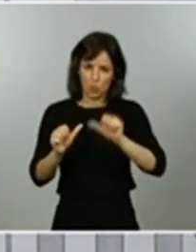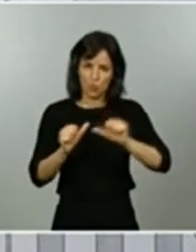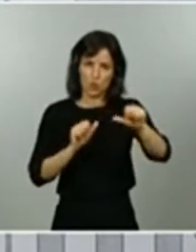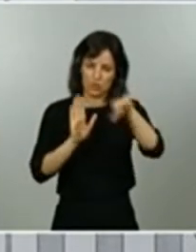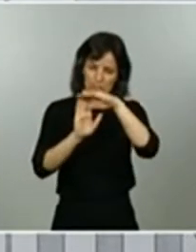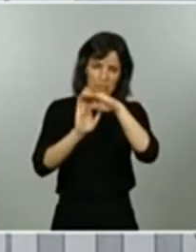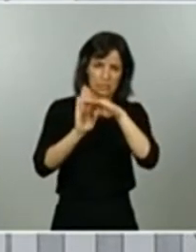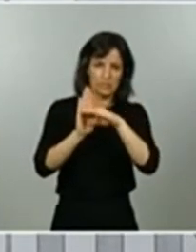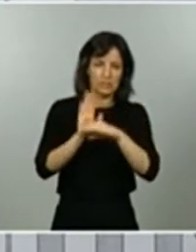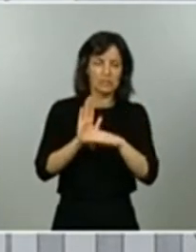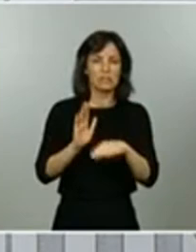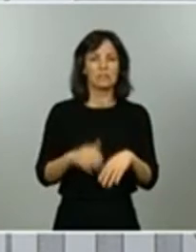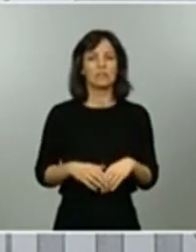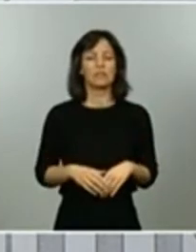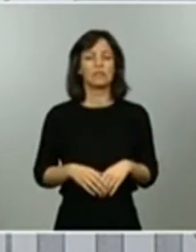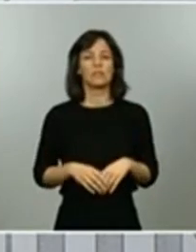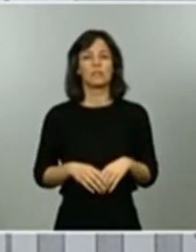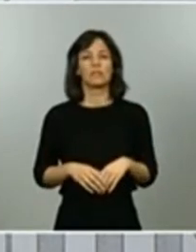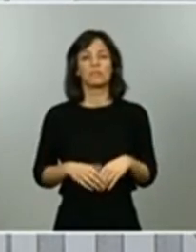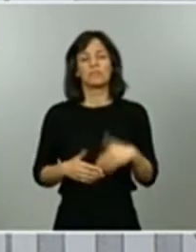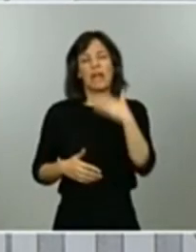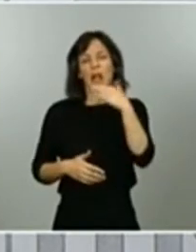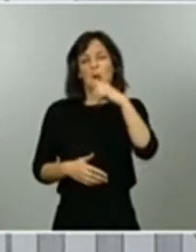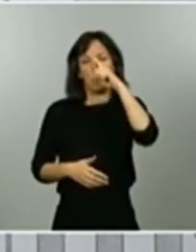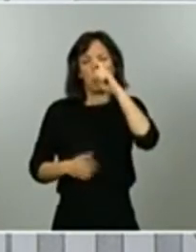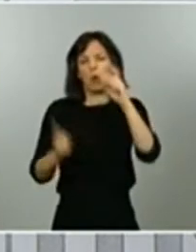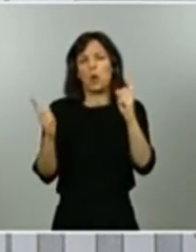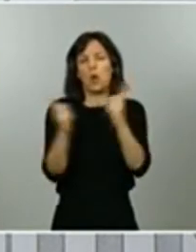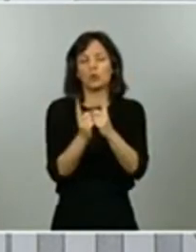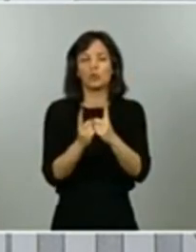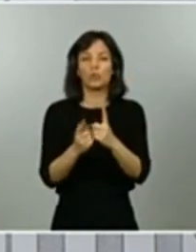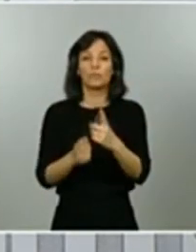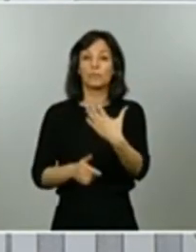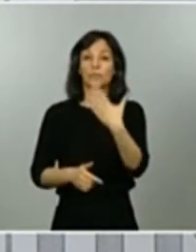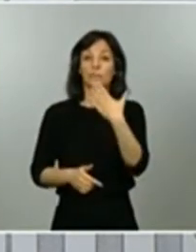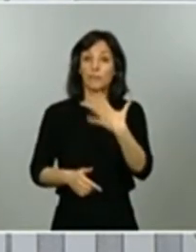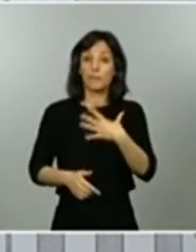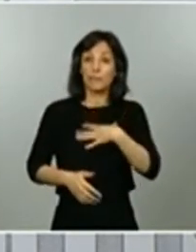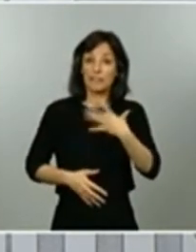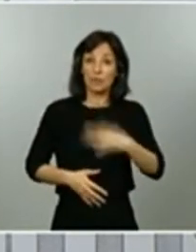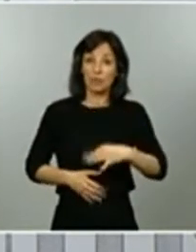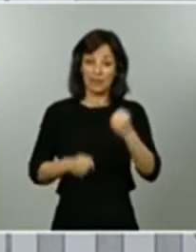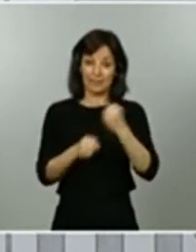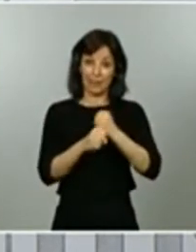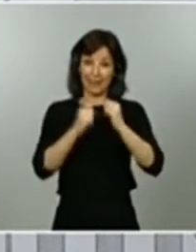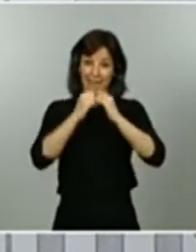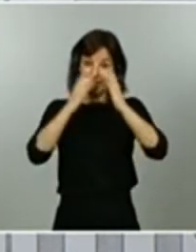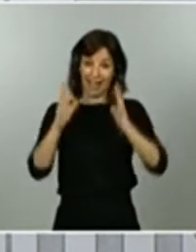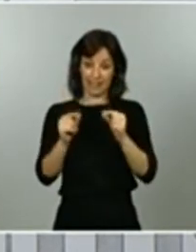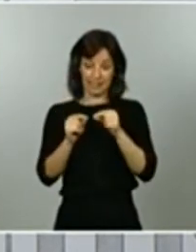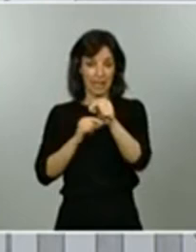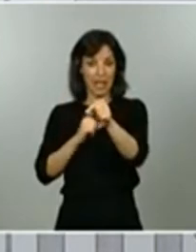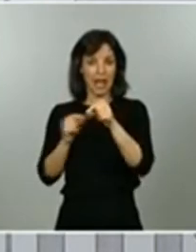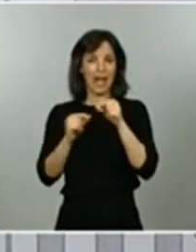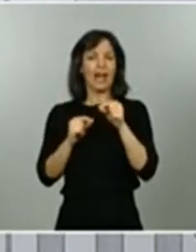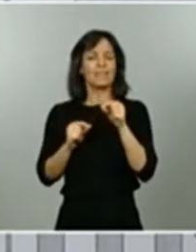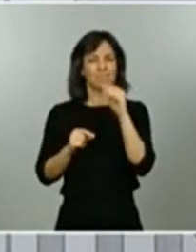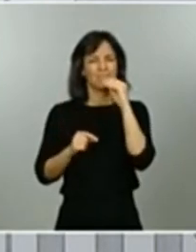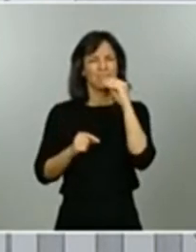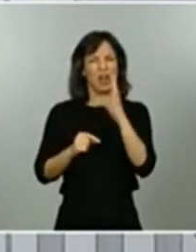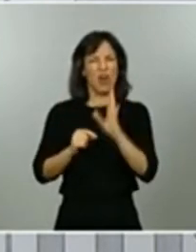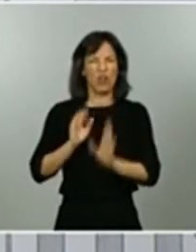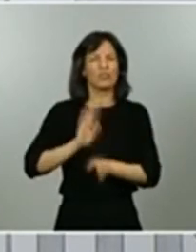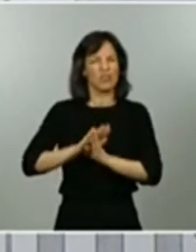Hago un breve recordatorio. Siempre que sea posible el teletrabajo deberá seguir realizándose